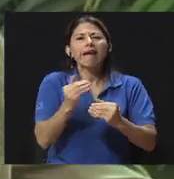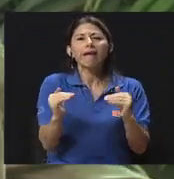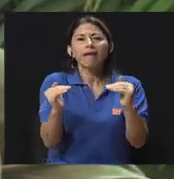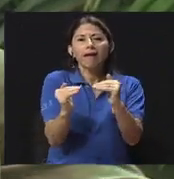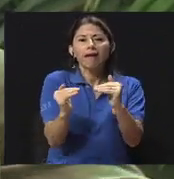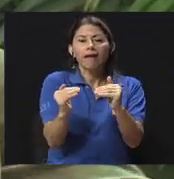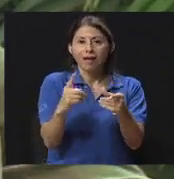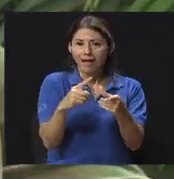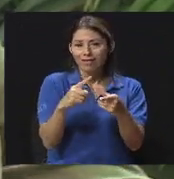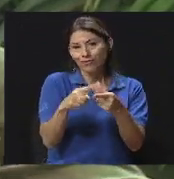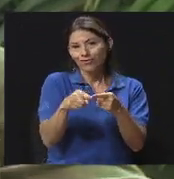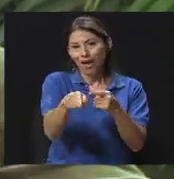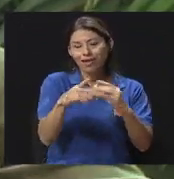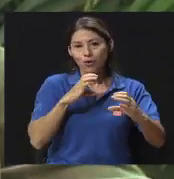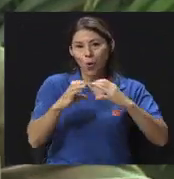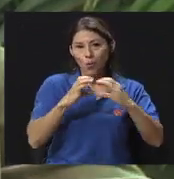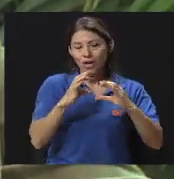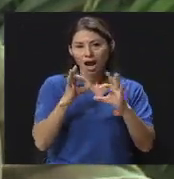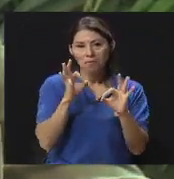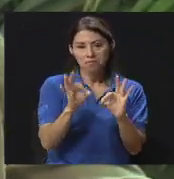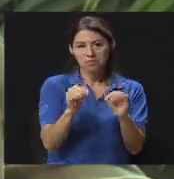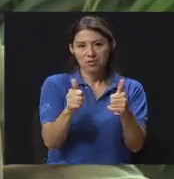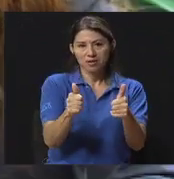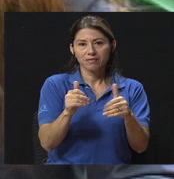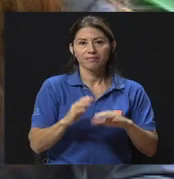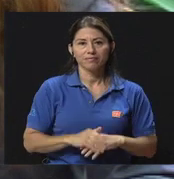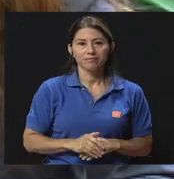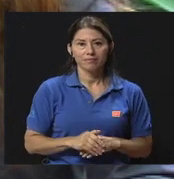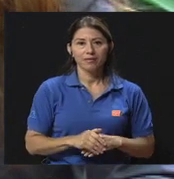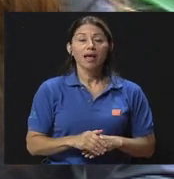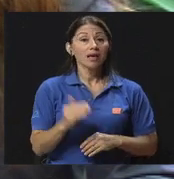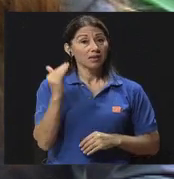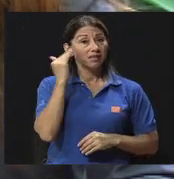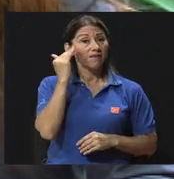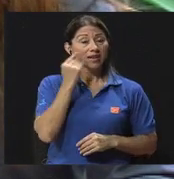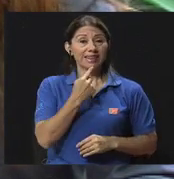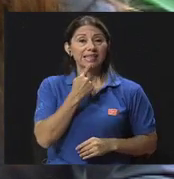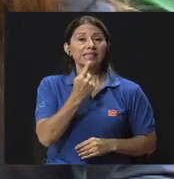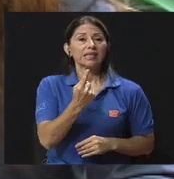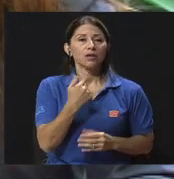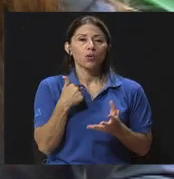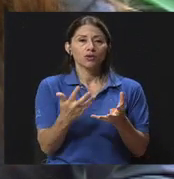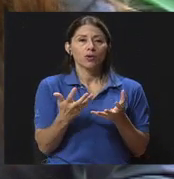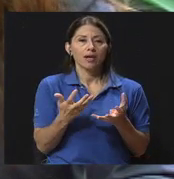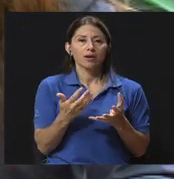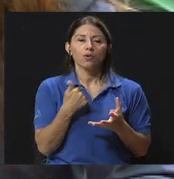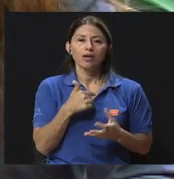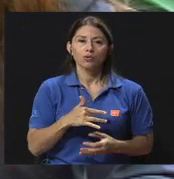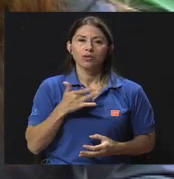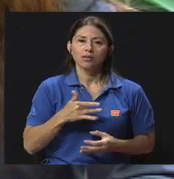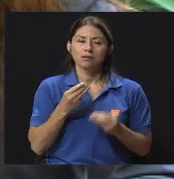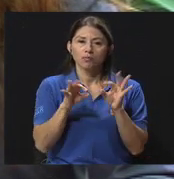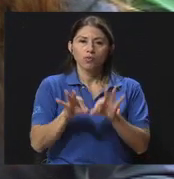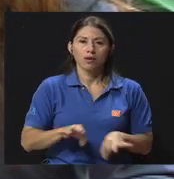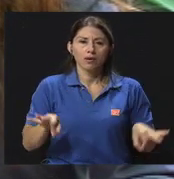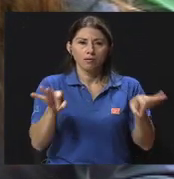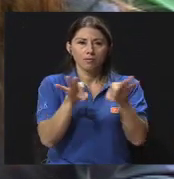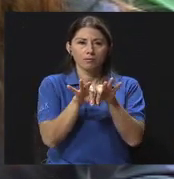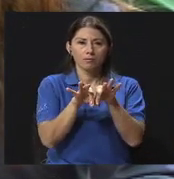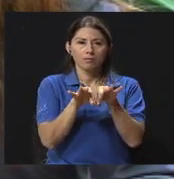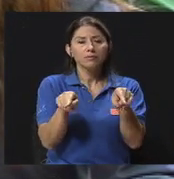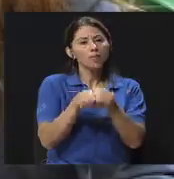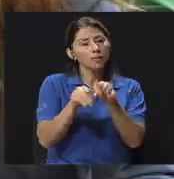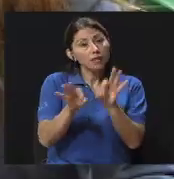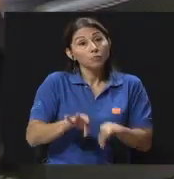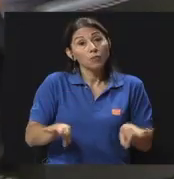comunicarme efectivamente. Saber decir lo que quiero y lo que siento es muy importante. Igualmente importante saber